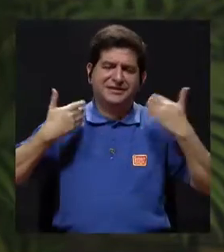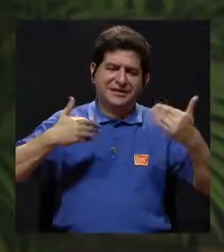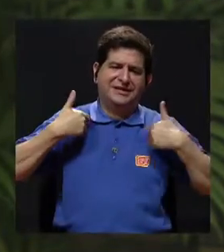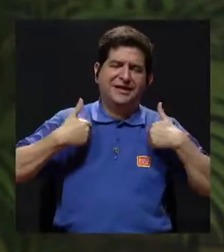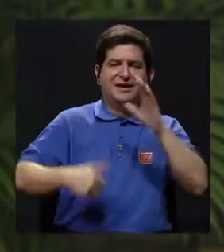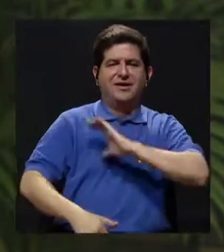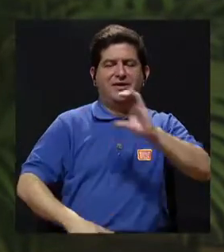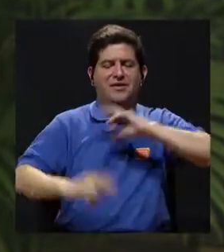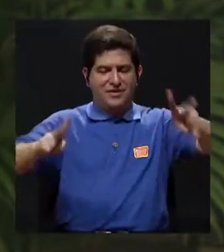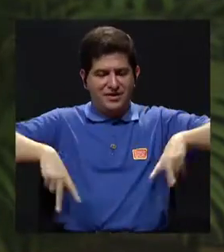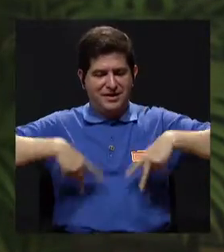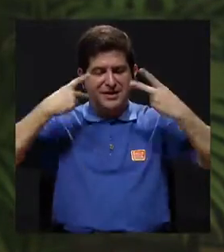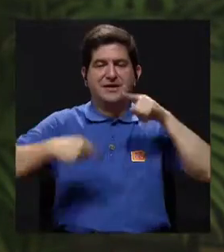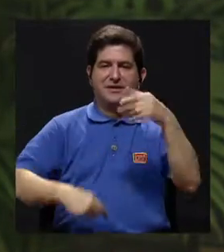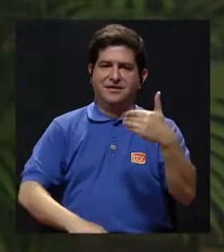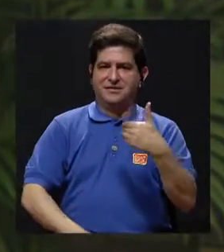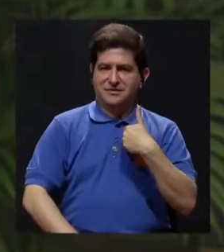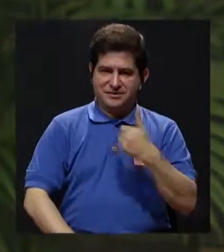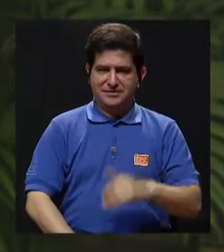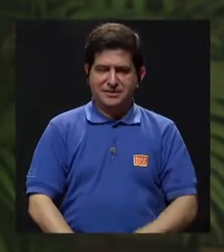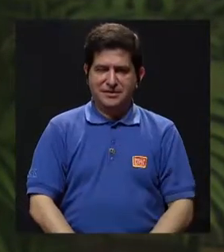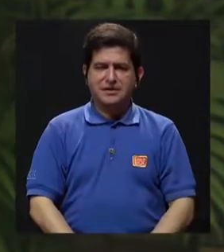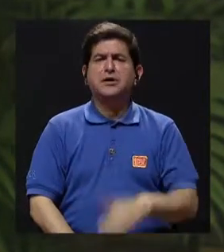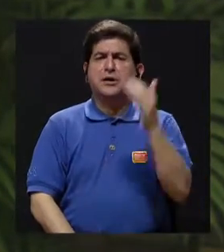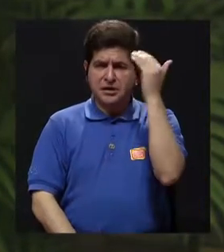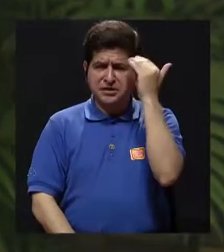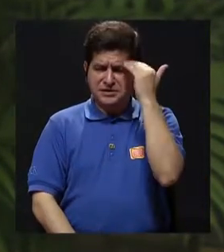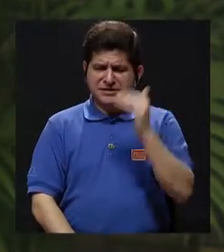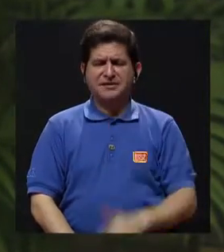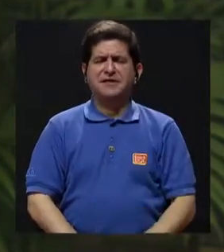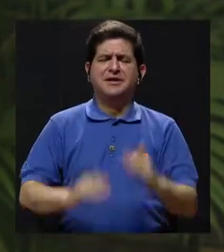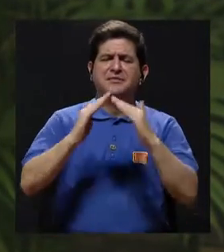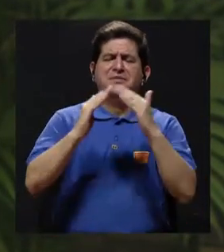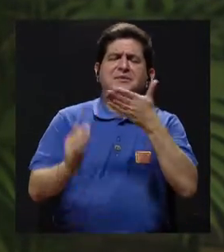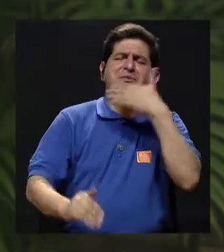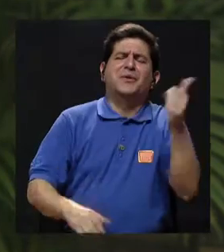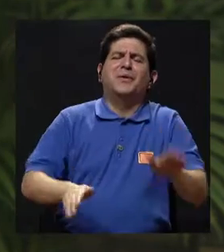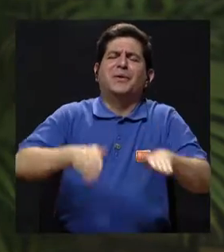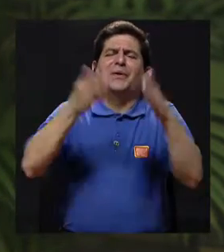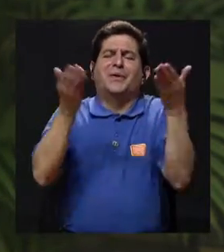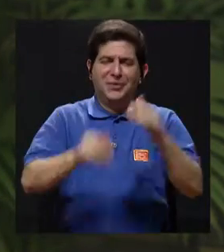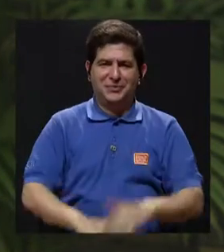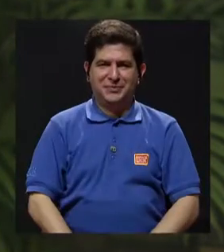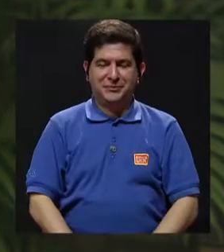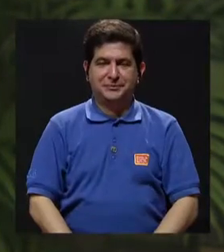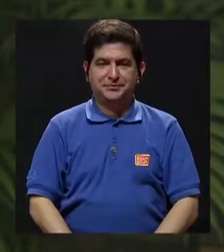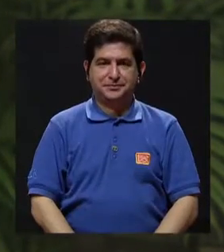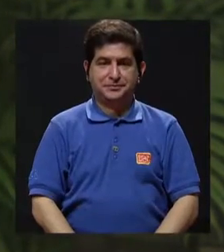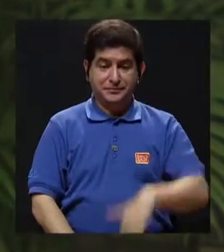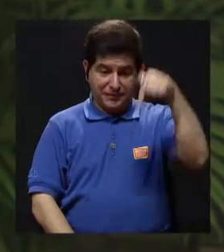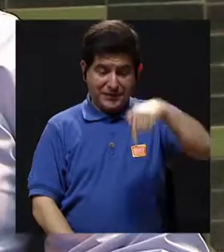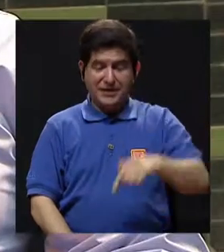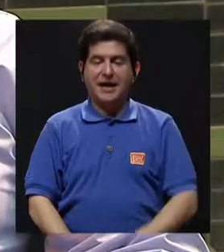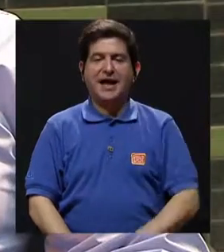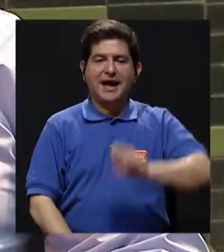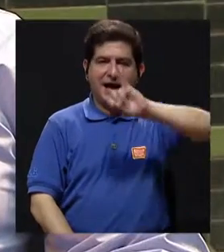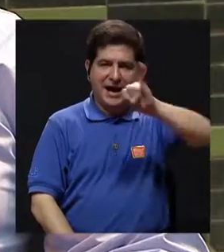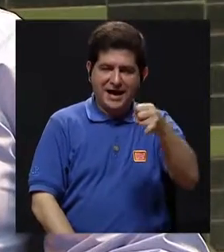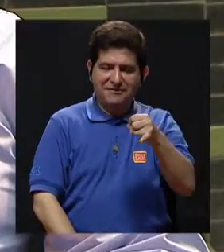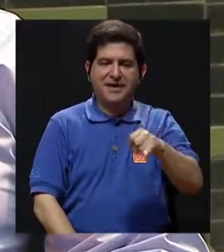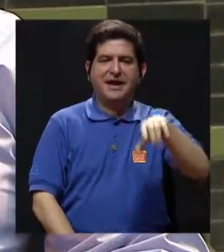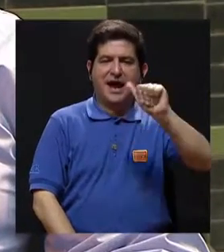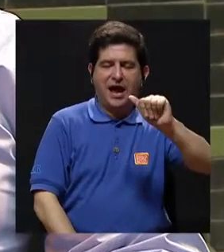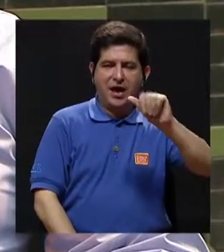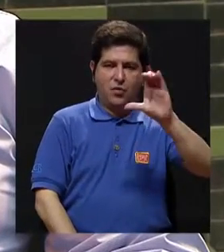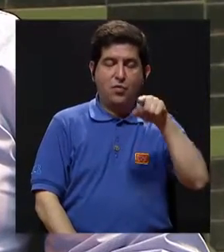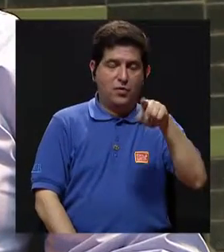felicidad y esa calidad de vida que tenga usted y que sepa cómo vivir mejor. Y para ello contamos con la presencia del señor Javier Angulo